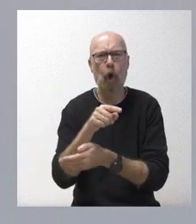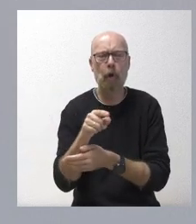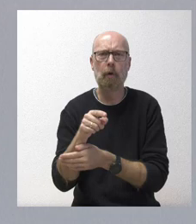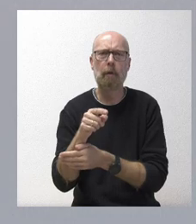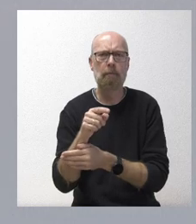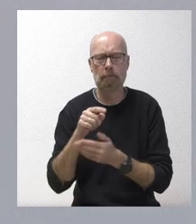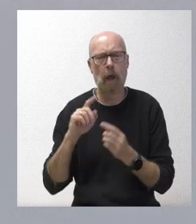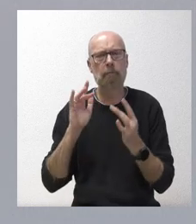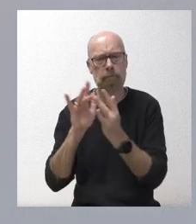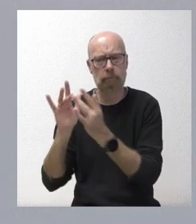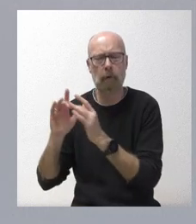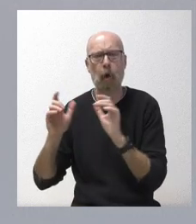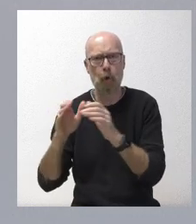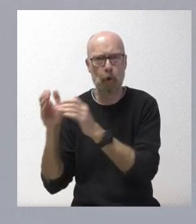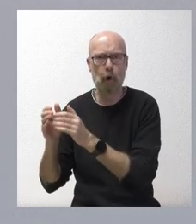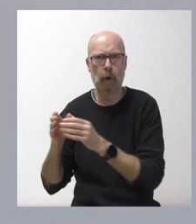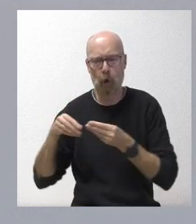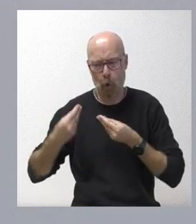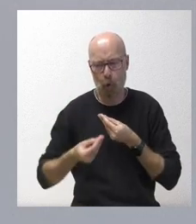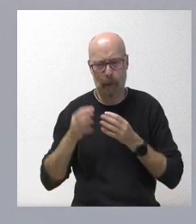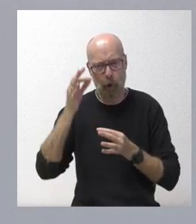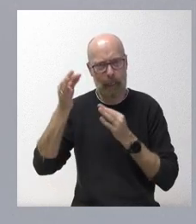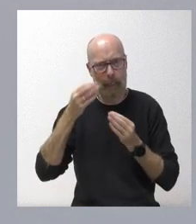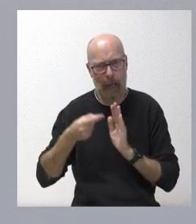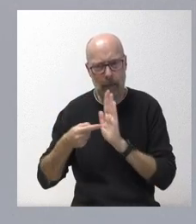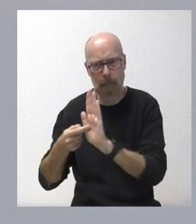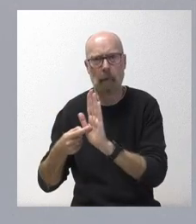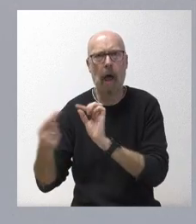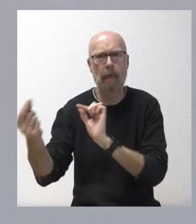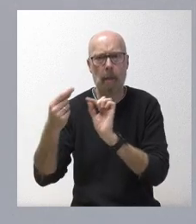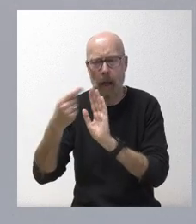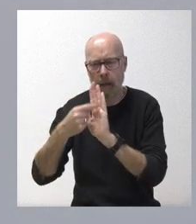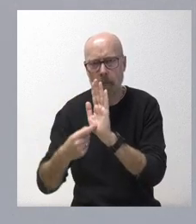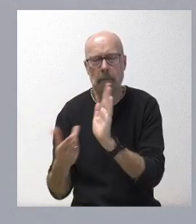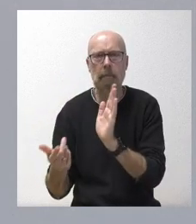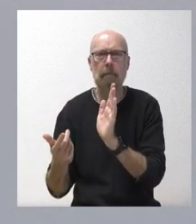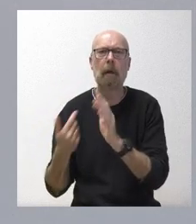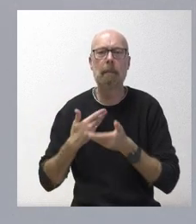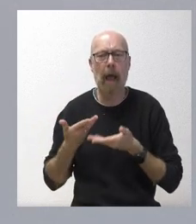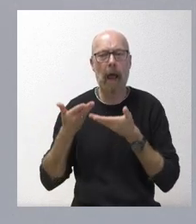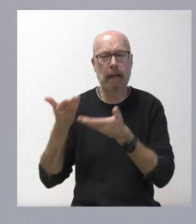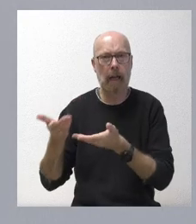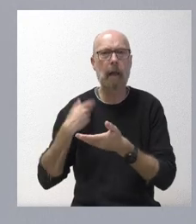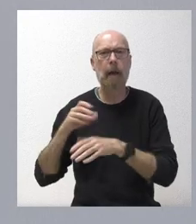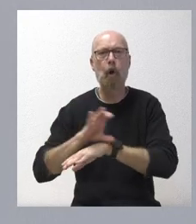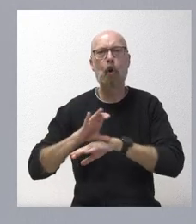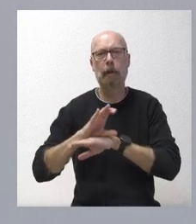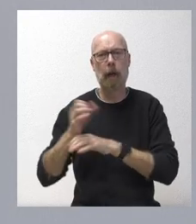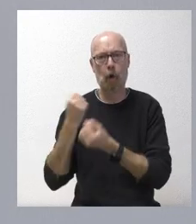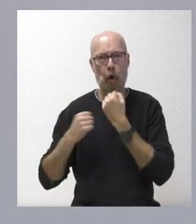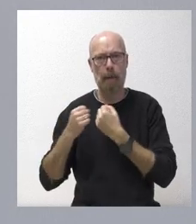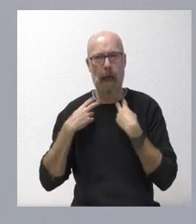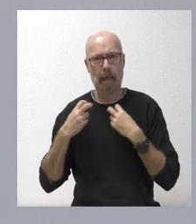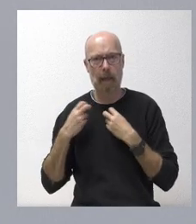documento de detalle para el debate. Y el encargar al consejero de Economía y Hacienda tener unas reuniones con los